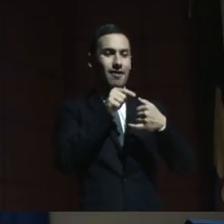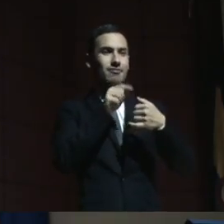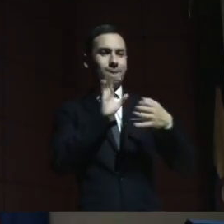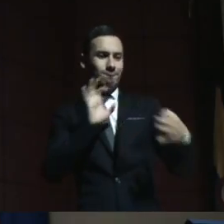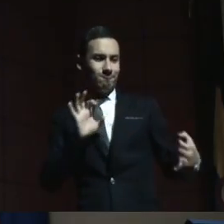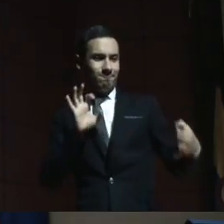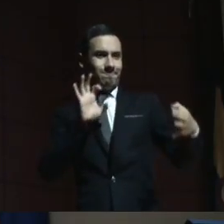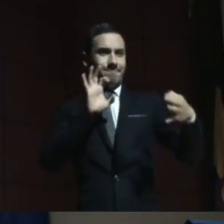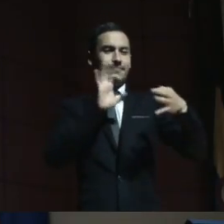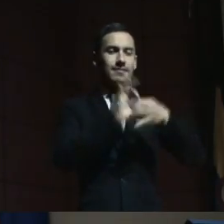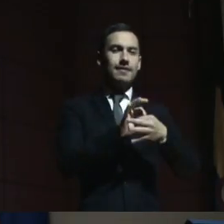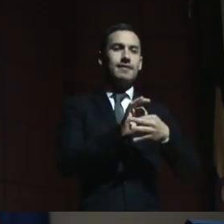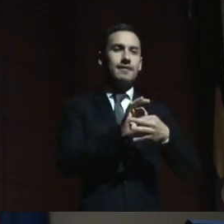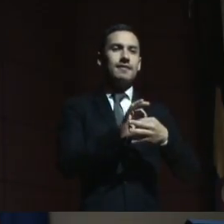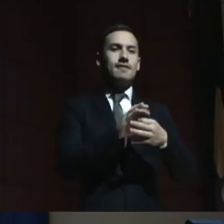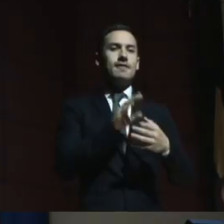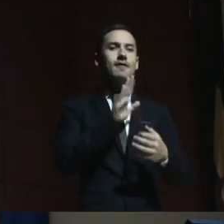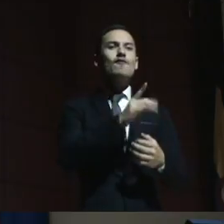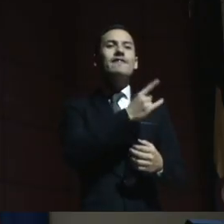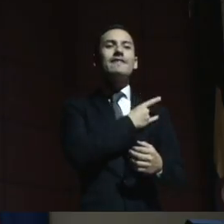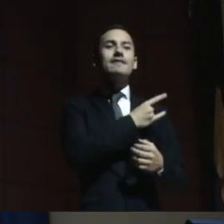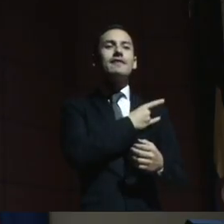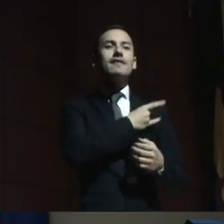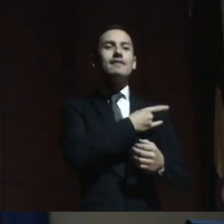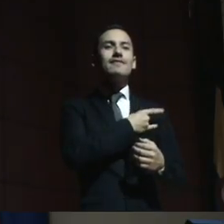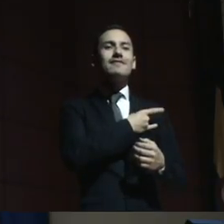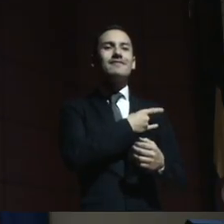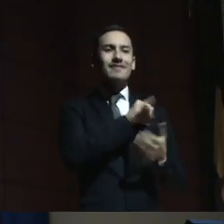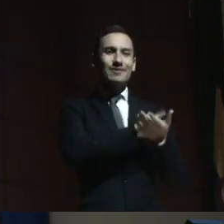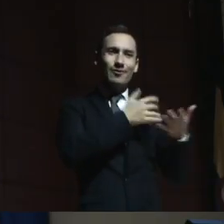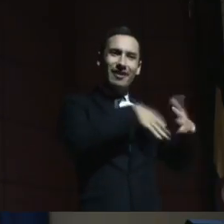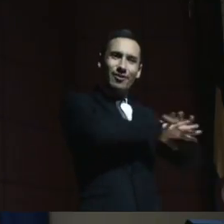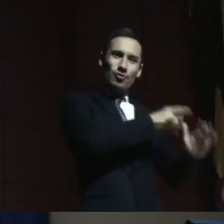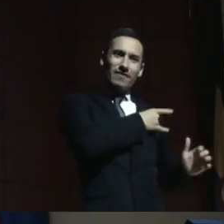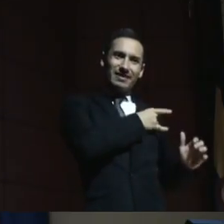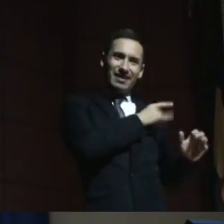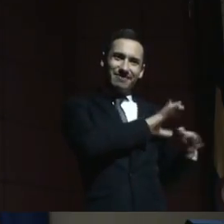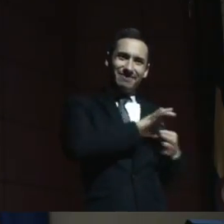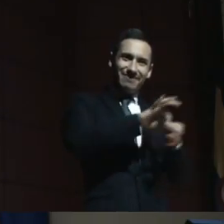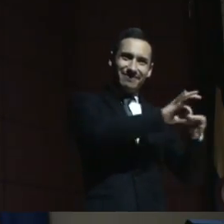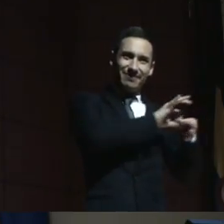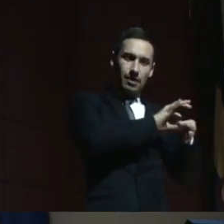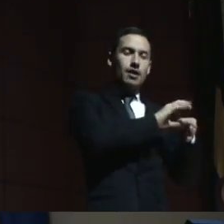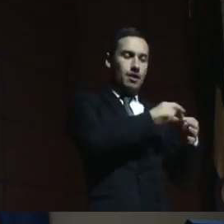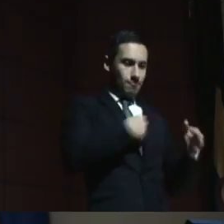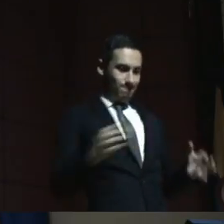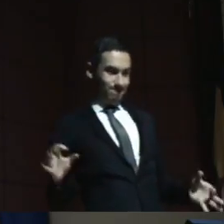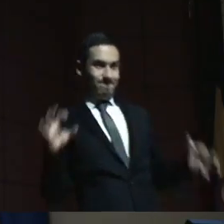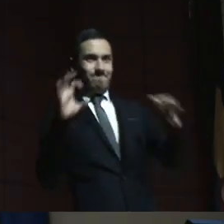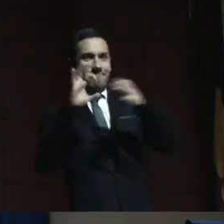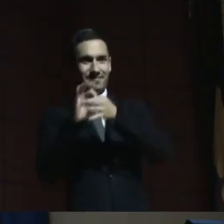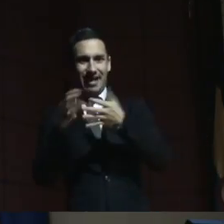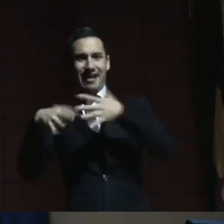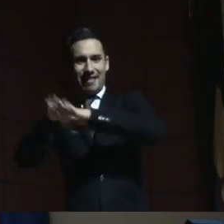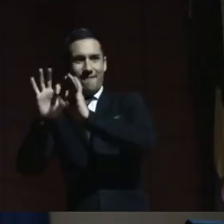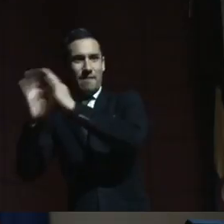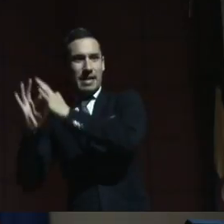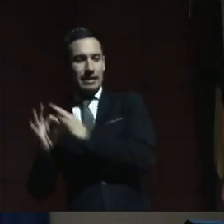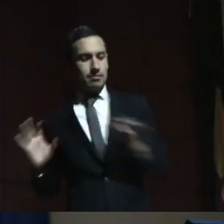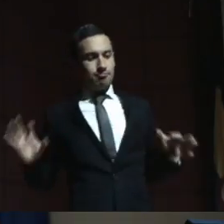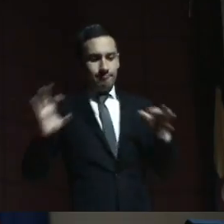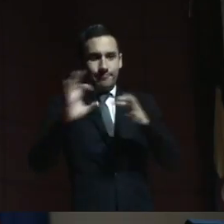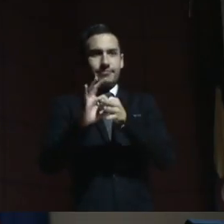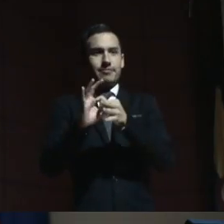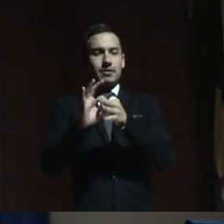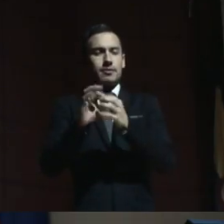universidades que nos pueden estar dando este apoyo en esta orientación que necesitan las familias